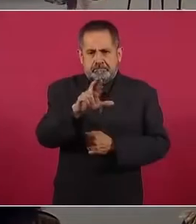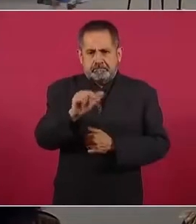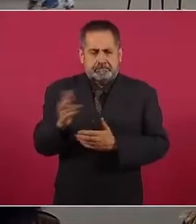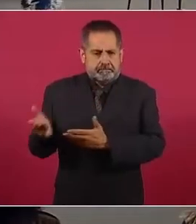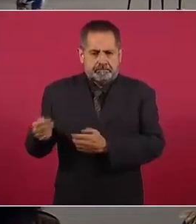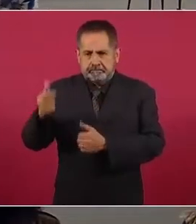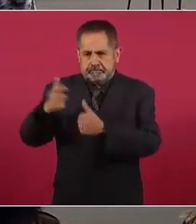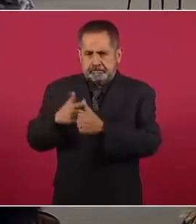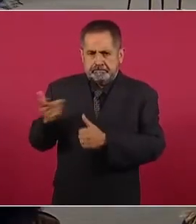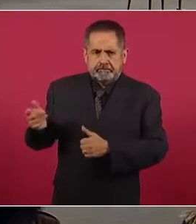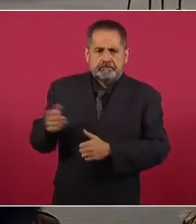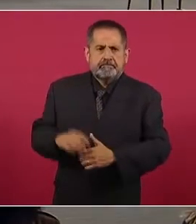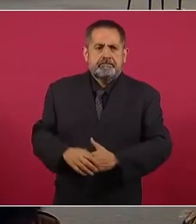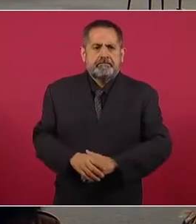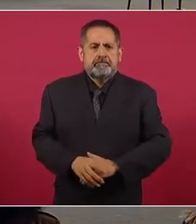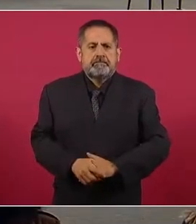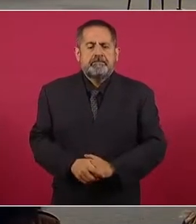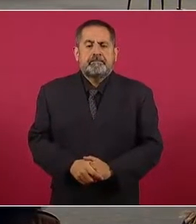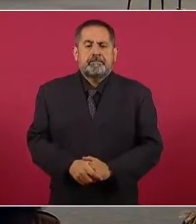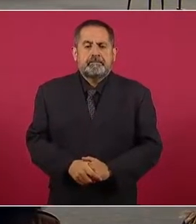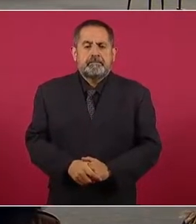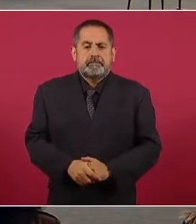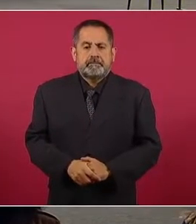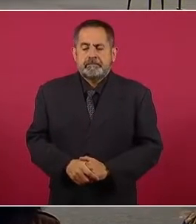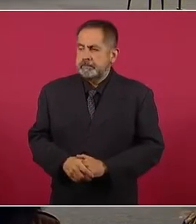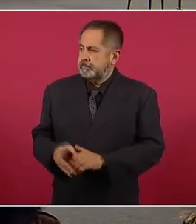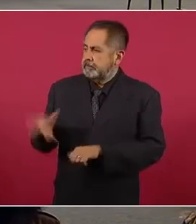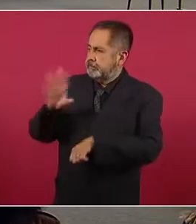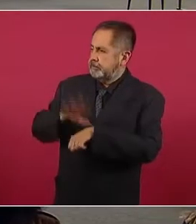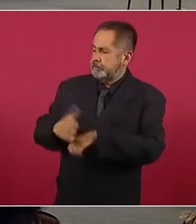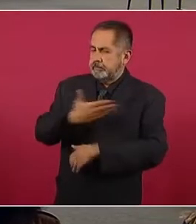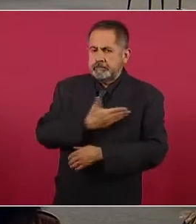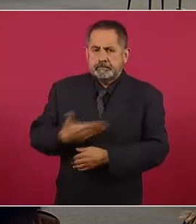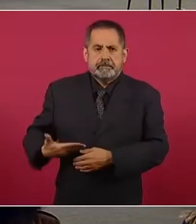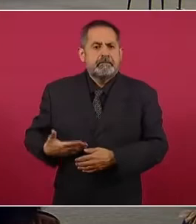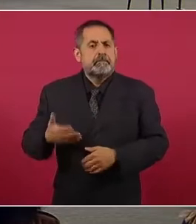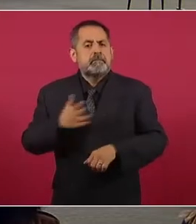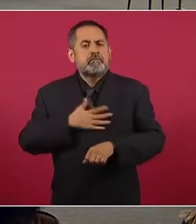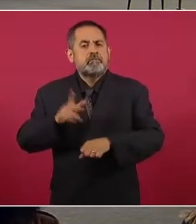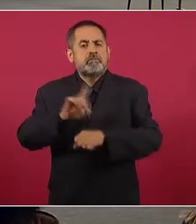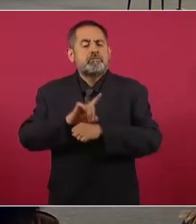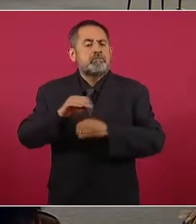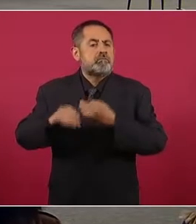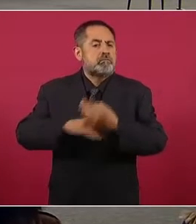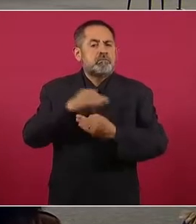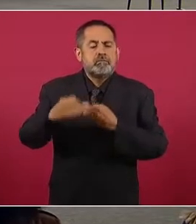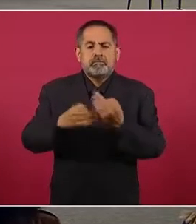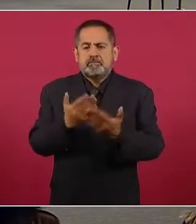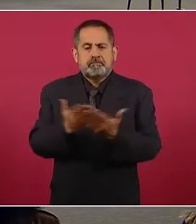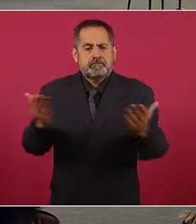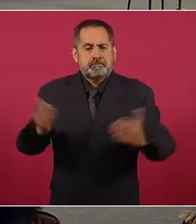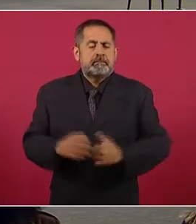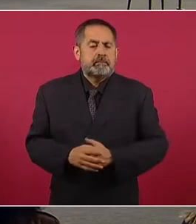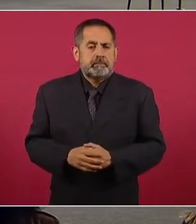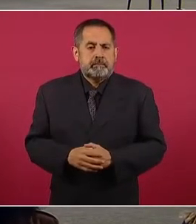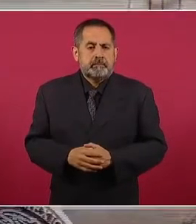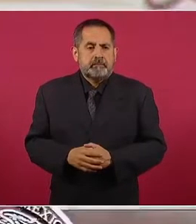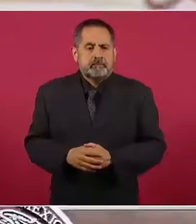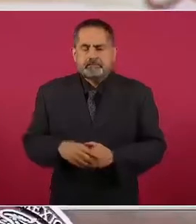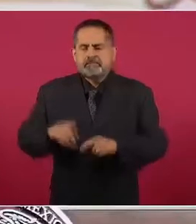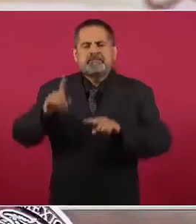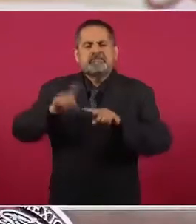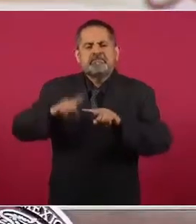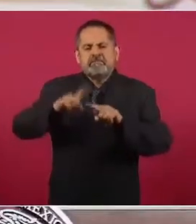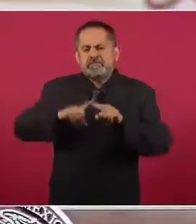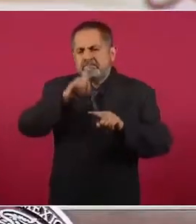Gracias, señor presidente. Con su permiso, señor presidente, buenos días a todas y a todos. Este es el ¿Quién es quién